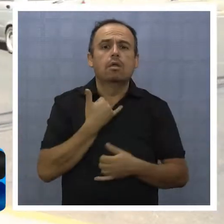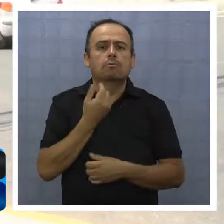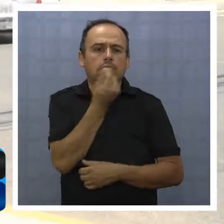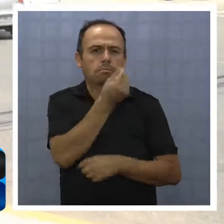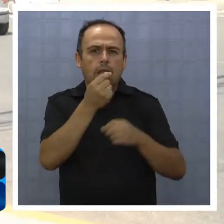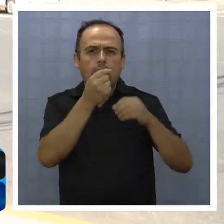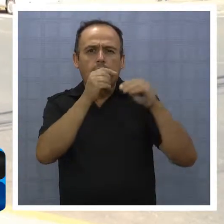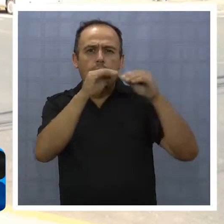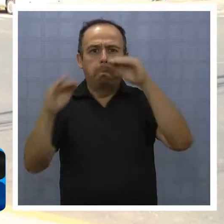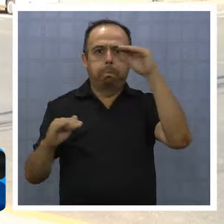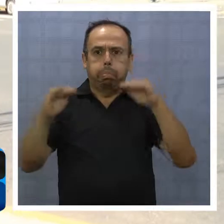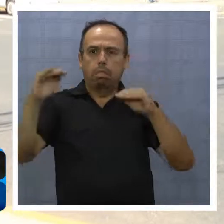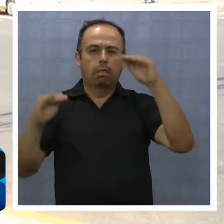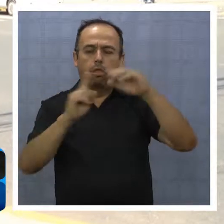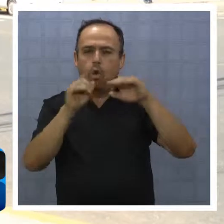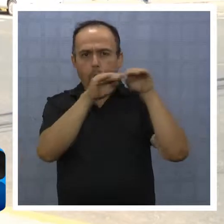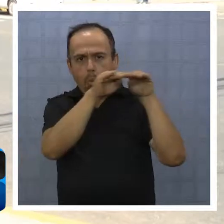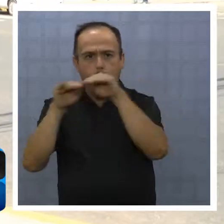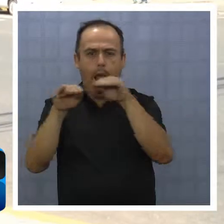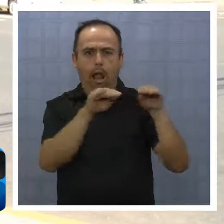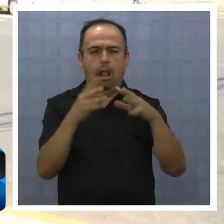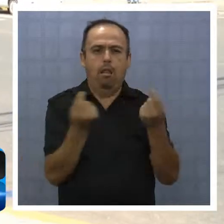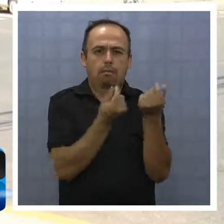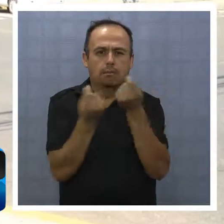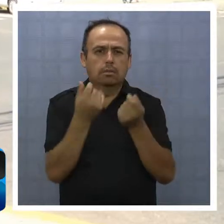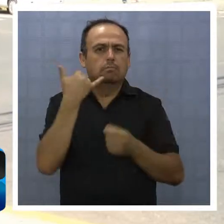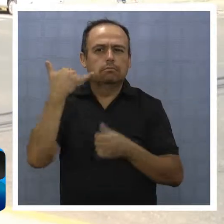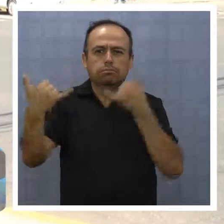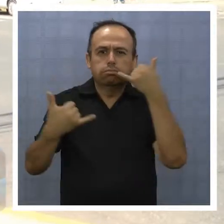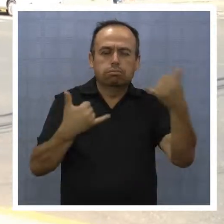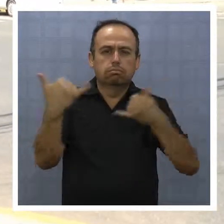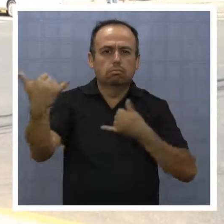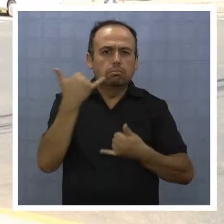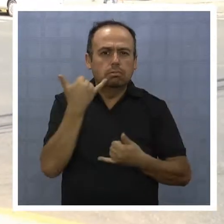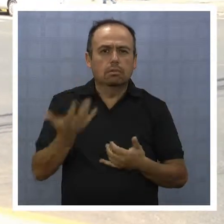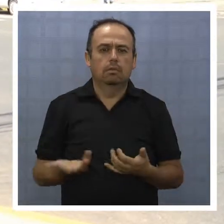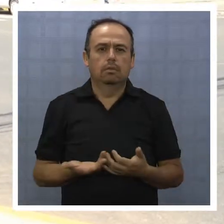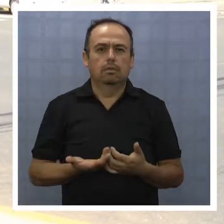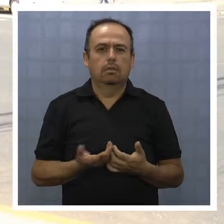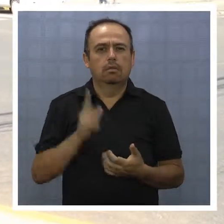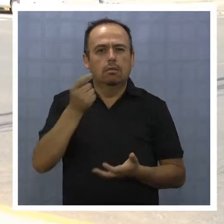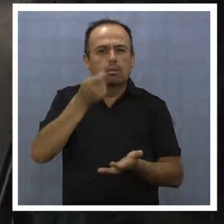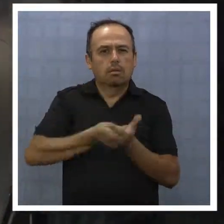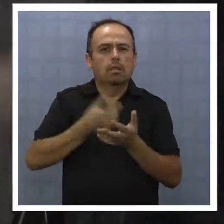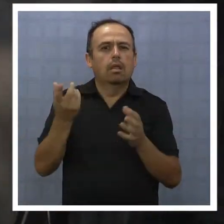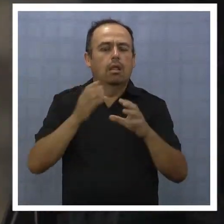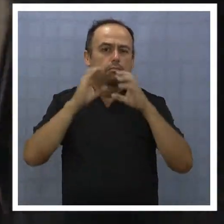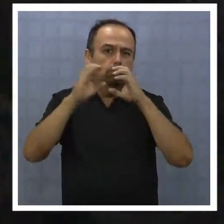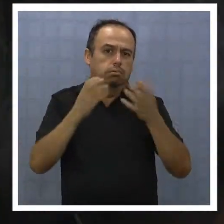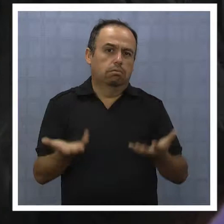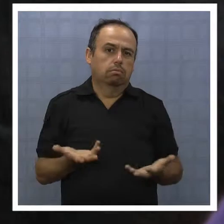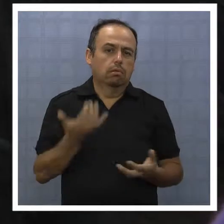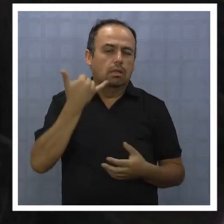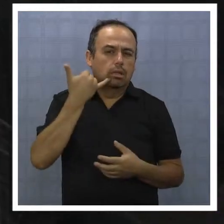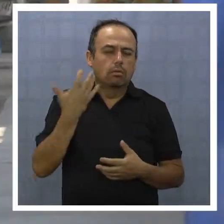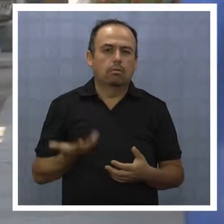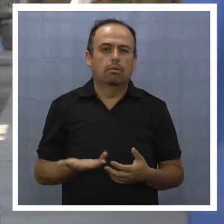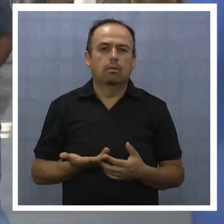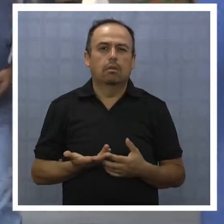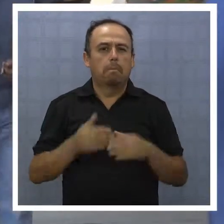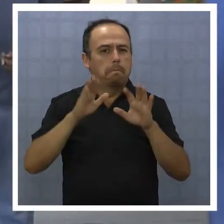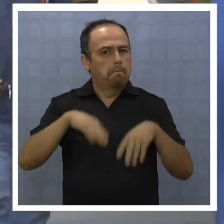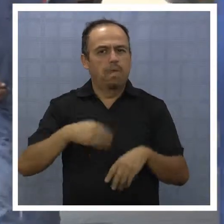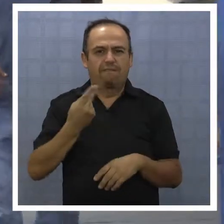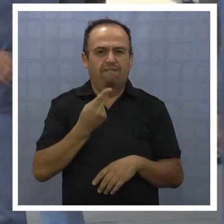ninguna diferencia, porque se supone que lo que ellos deberían pagar por los conceptos de la telecomunicación, digamos, debe ser el